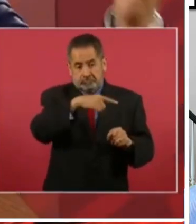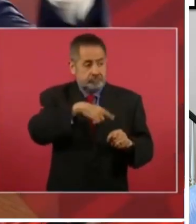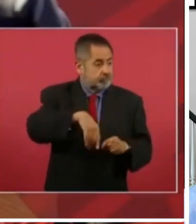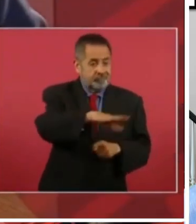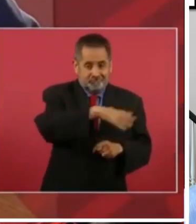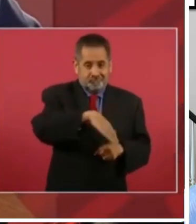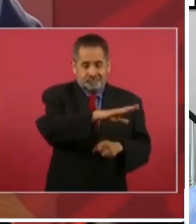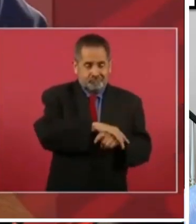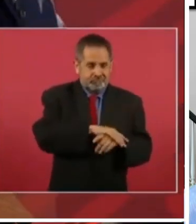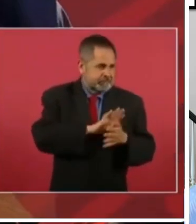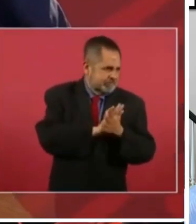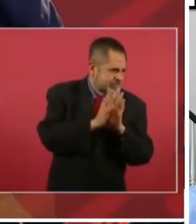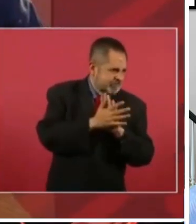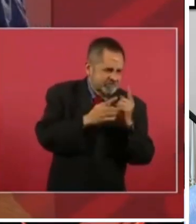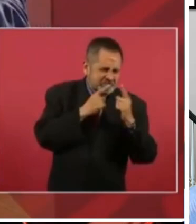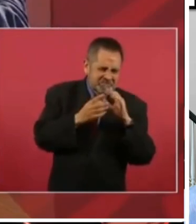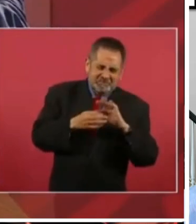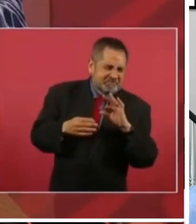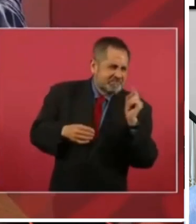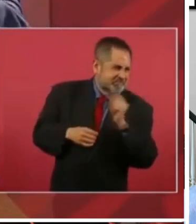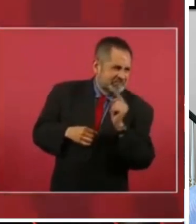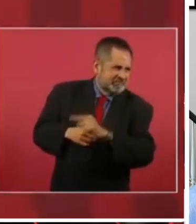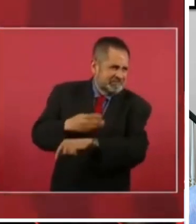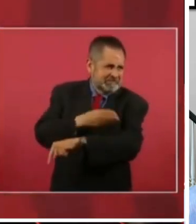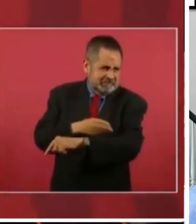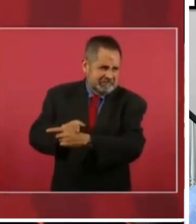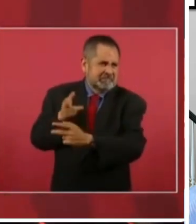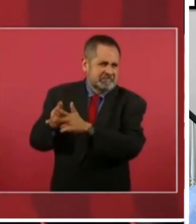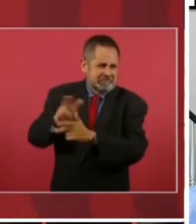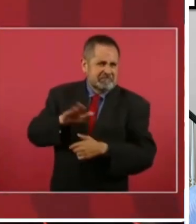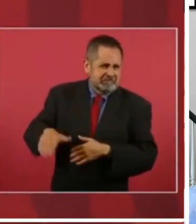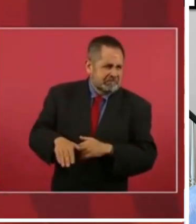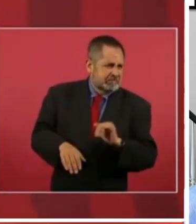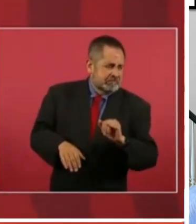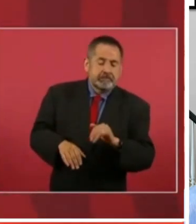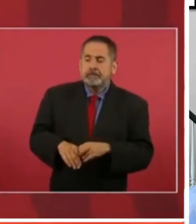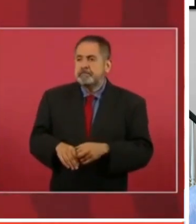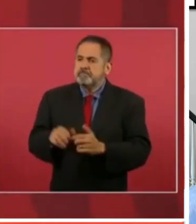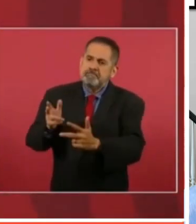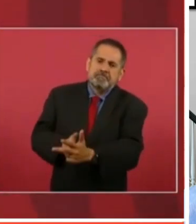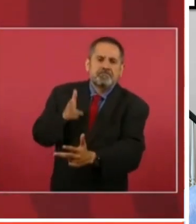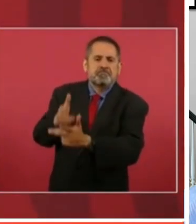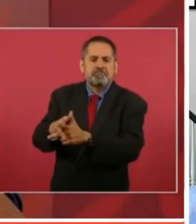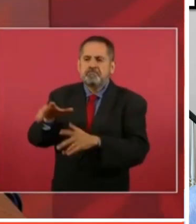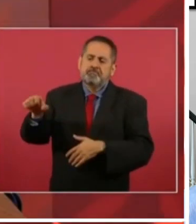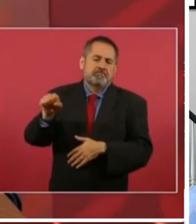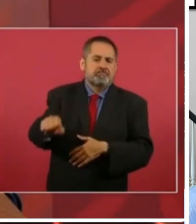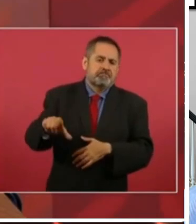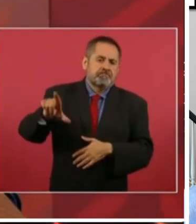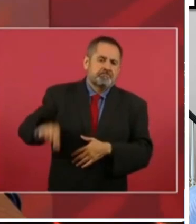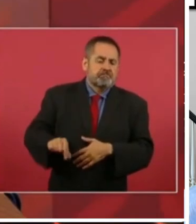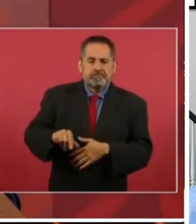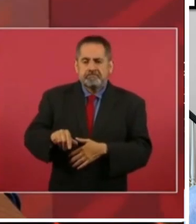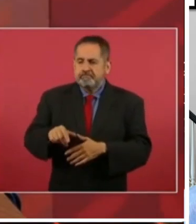conspiraron y cometieron la felonía de